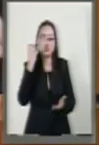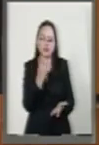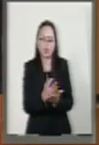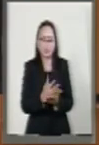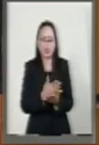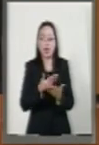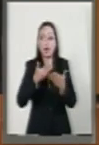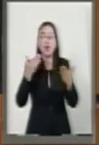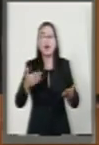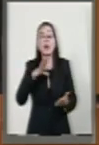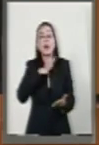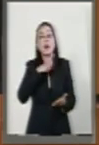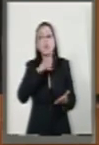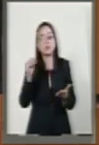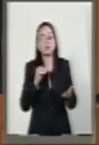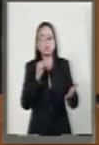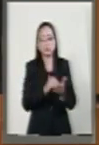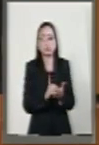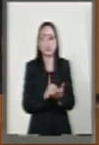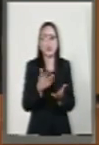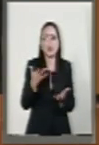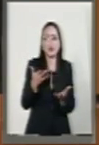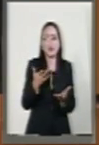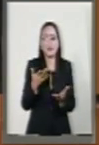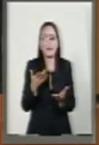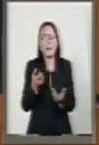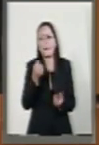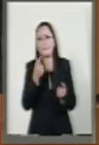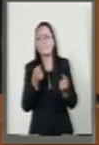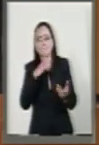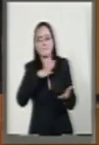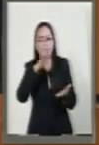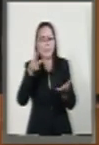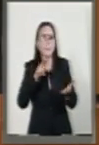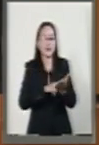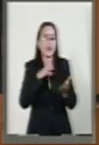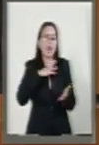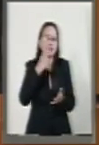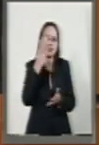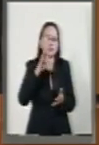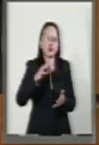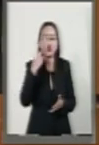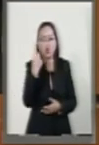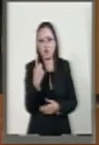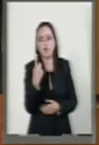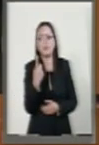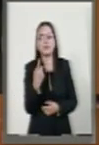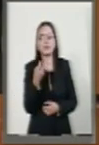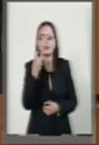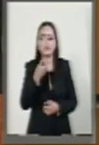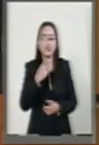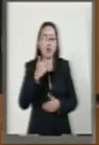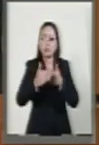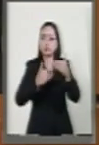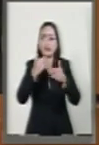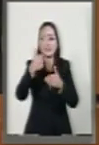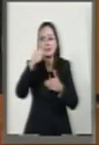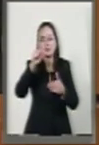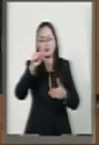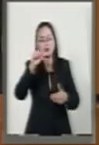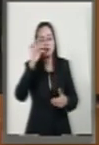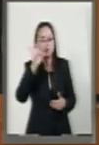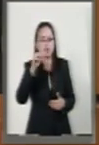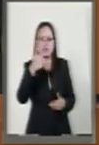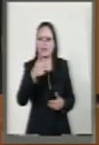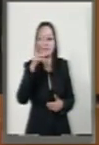donde hoy están alrededor en la realidad en un 3.1%. Entonces, no vamos a llegar a un 6.6%. Eso me